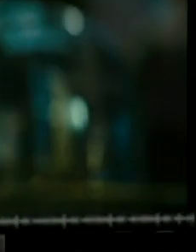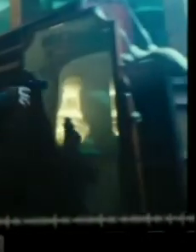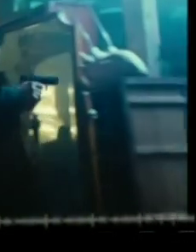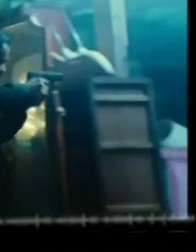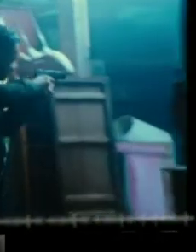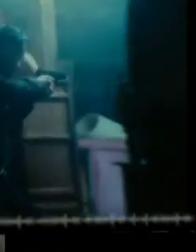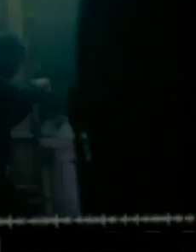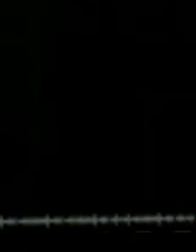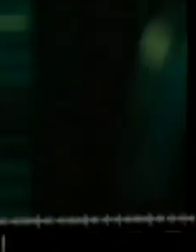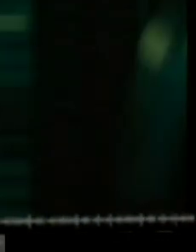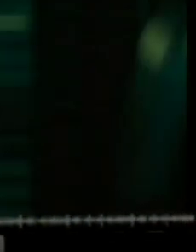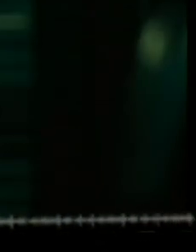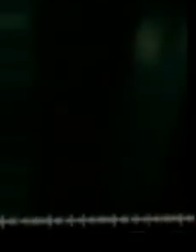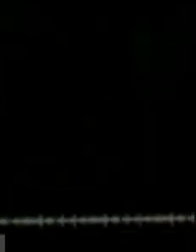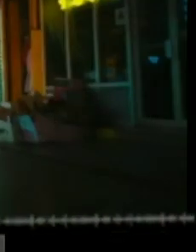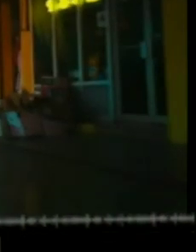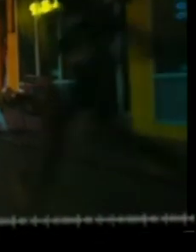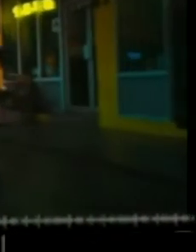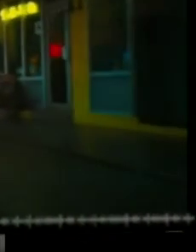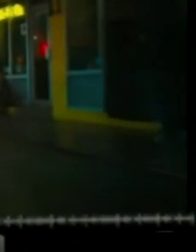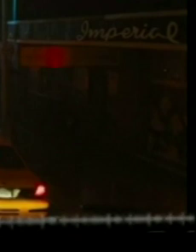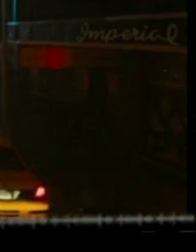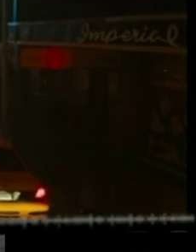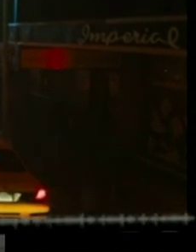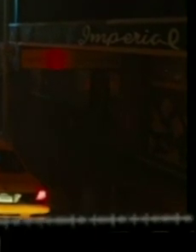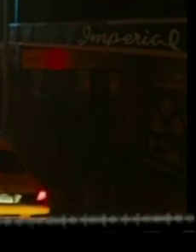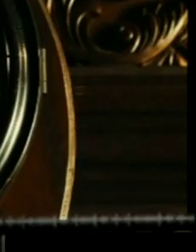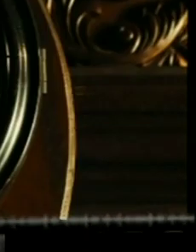Efectiva en... Tres... Dos... Uno.